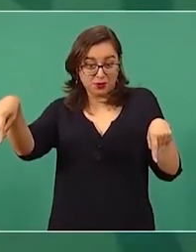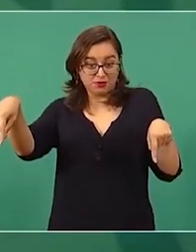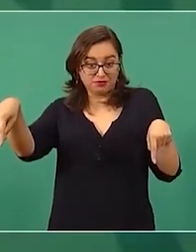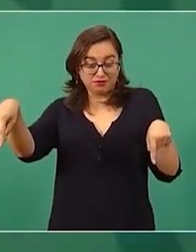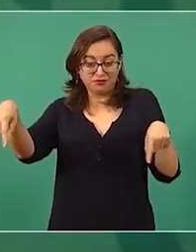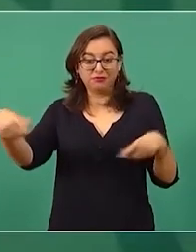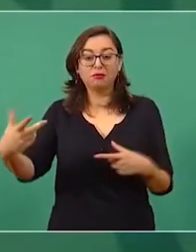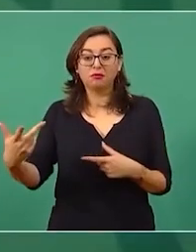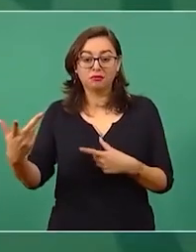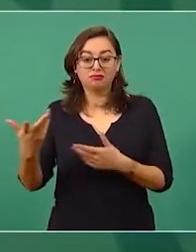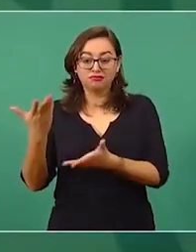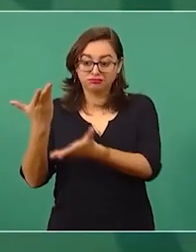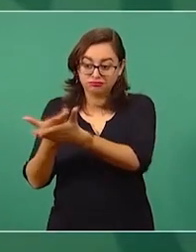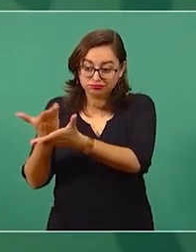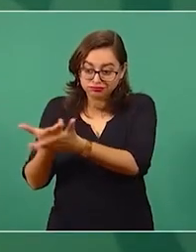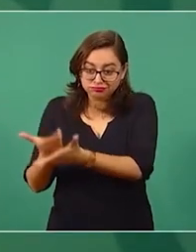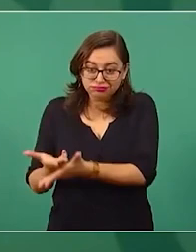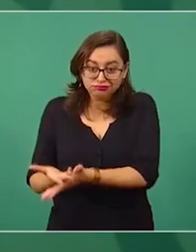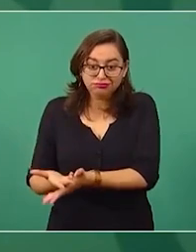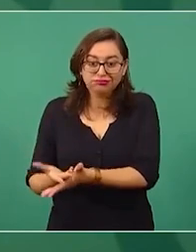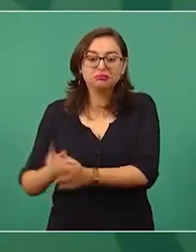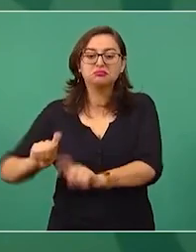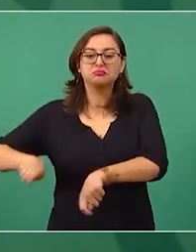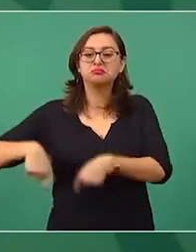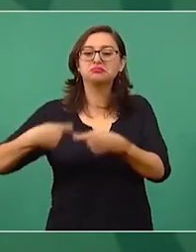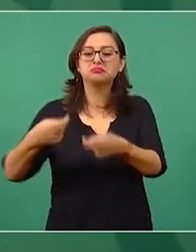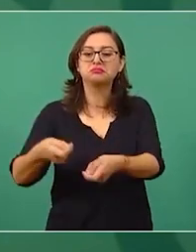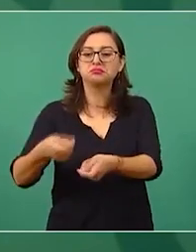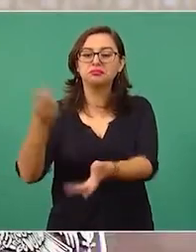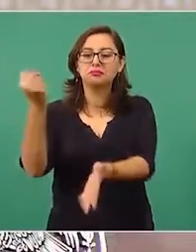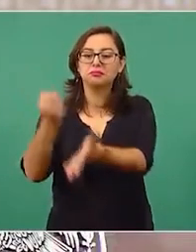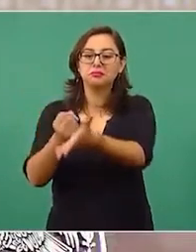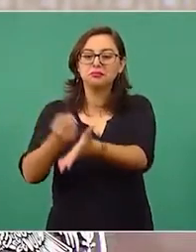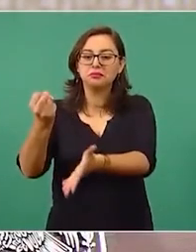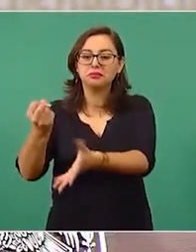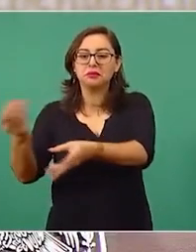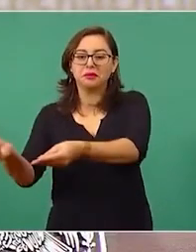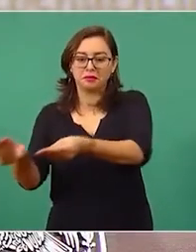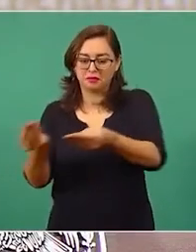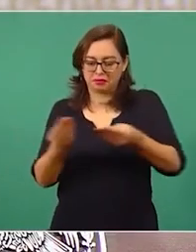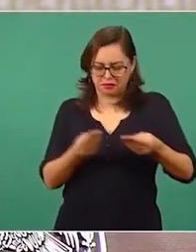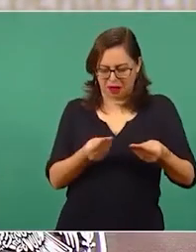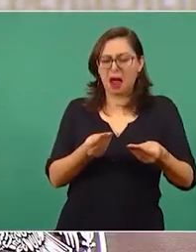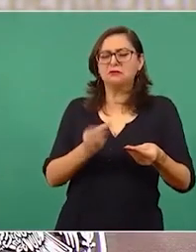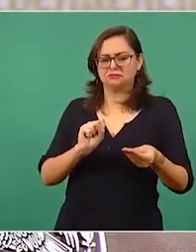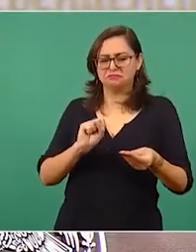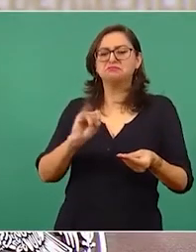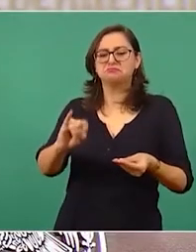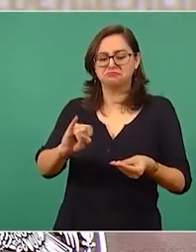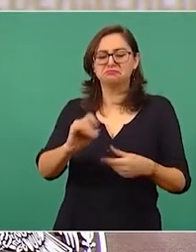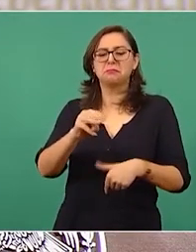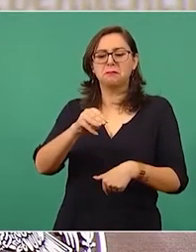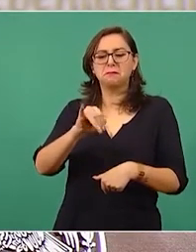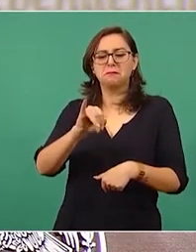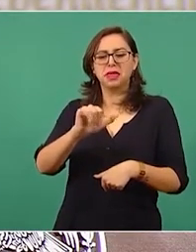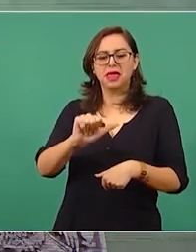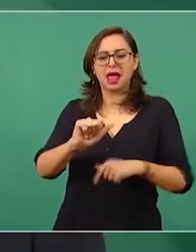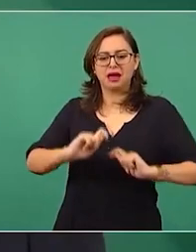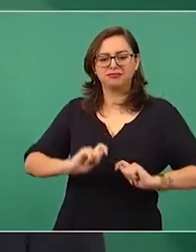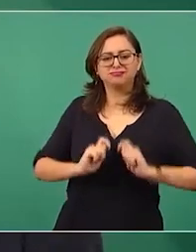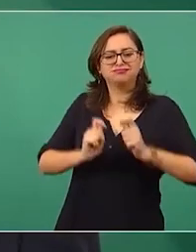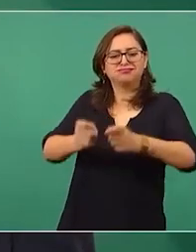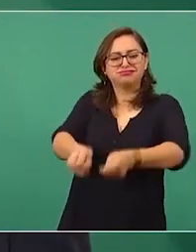y tengo pruebas de lo que estoy diciendo de la corrupción que